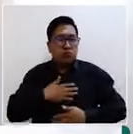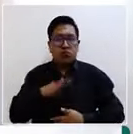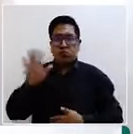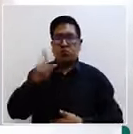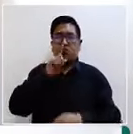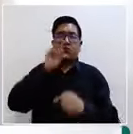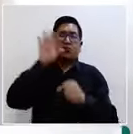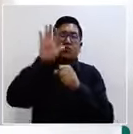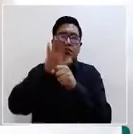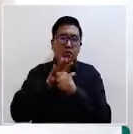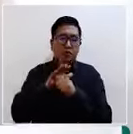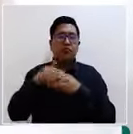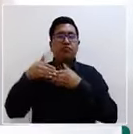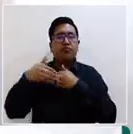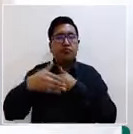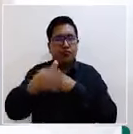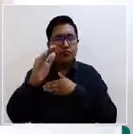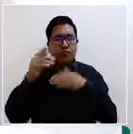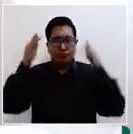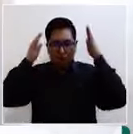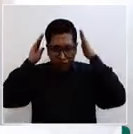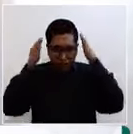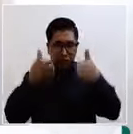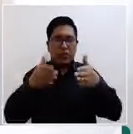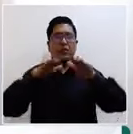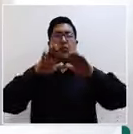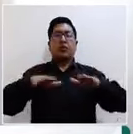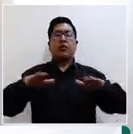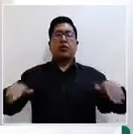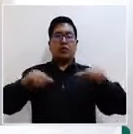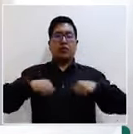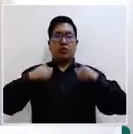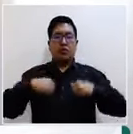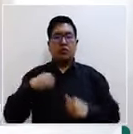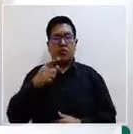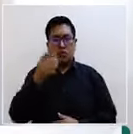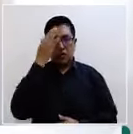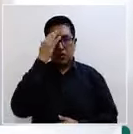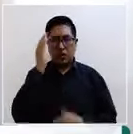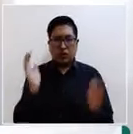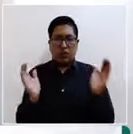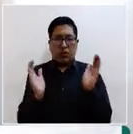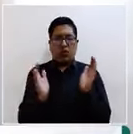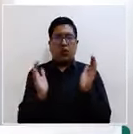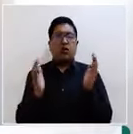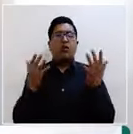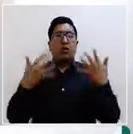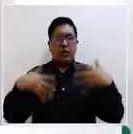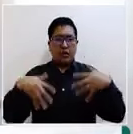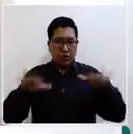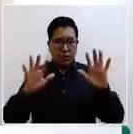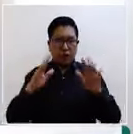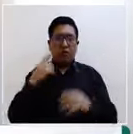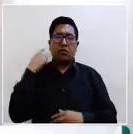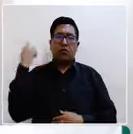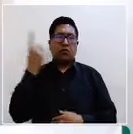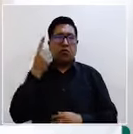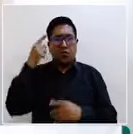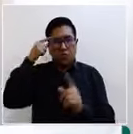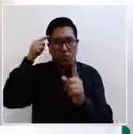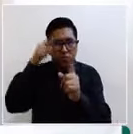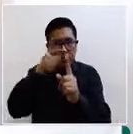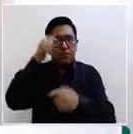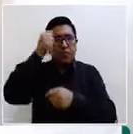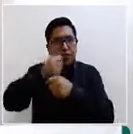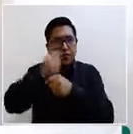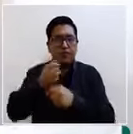compromiso con la niñez y sabe que en UNICEF estamos dispuestos y con todas las puertas abiertas a seguir trabajando con